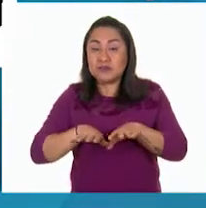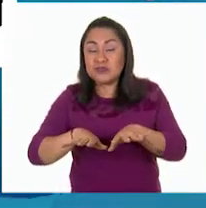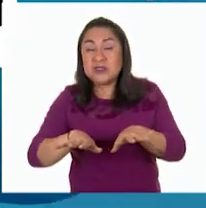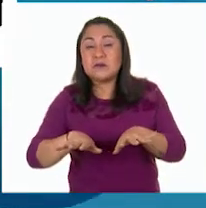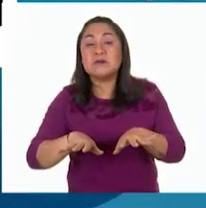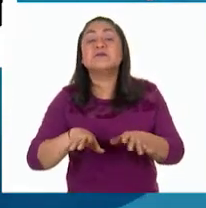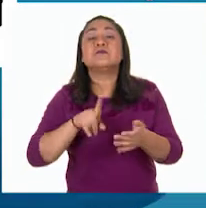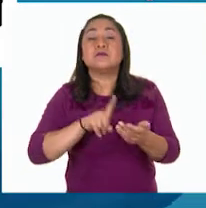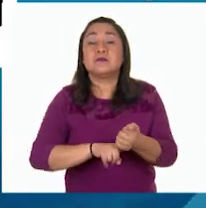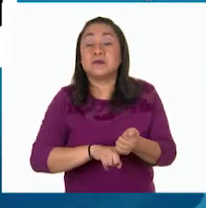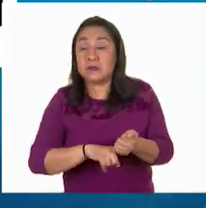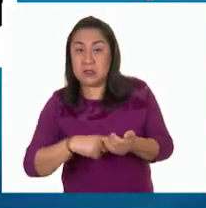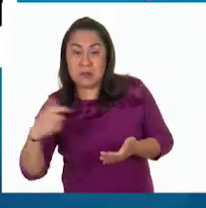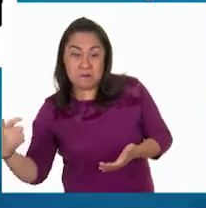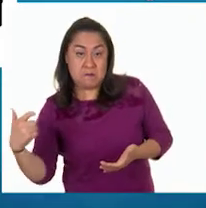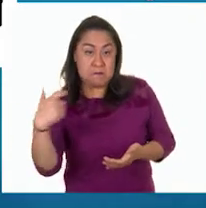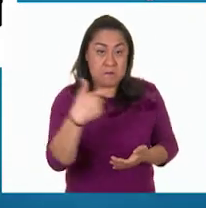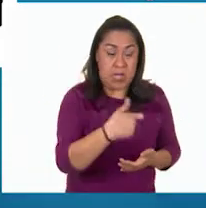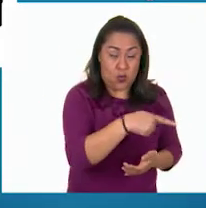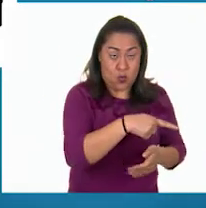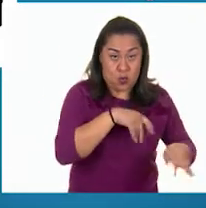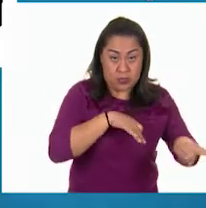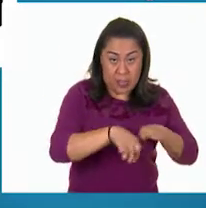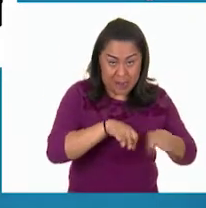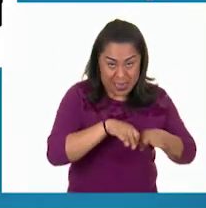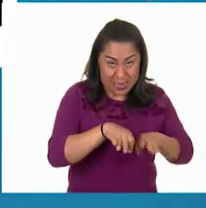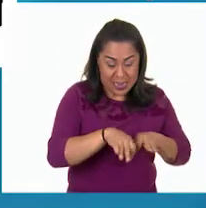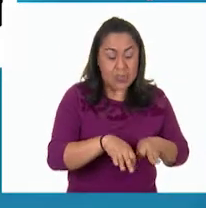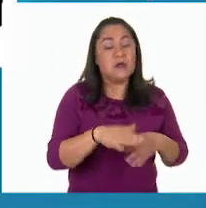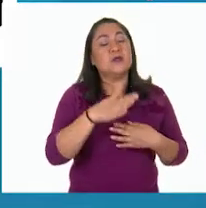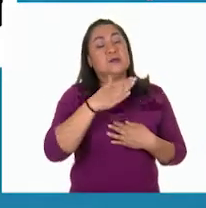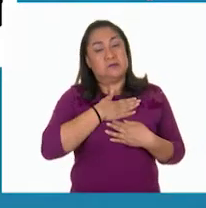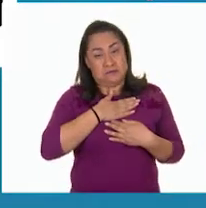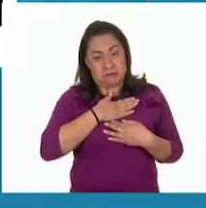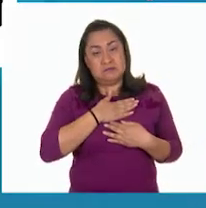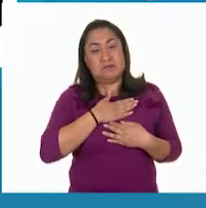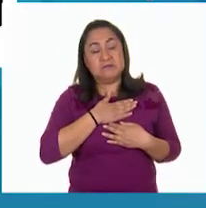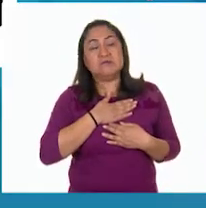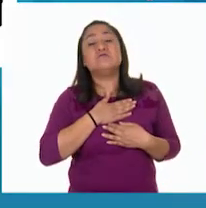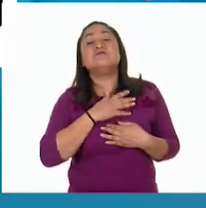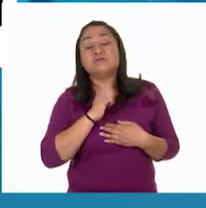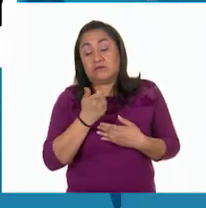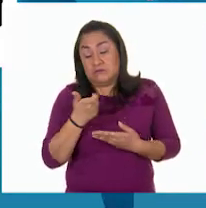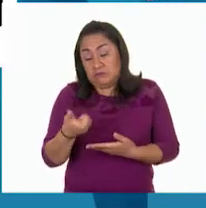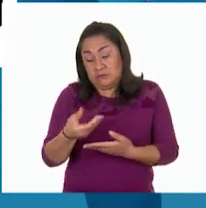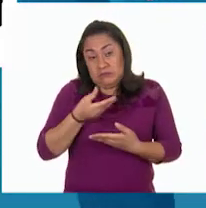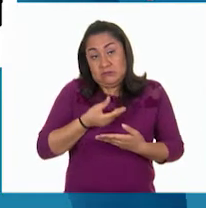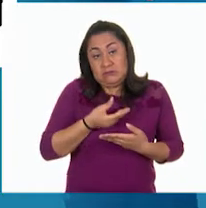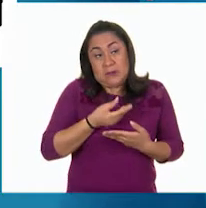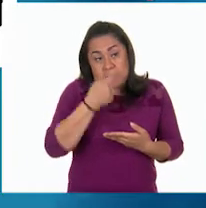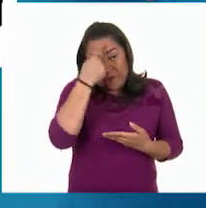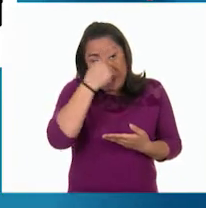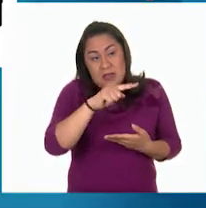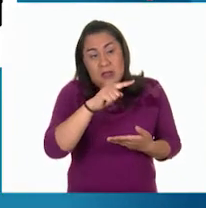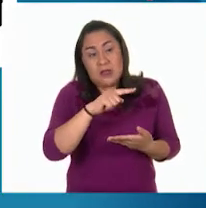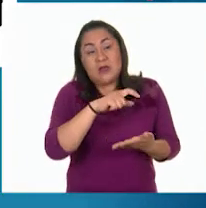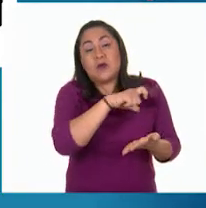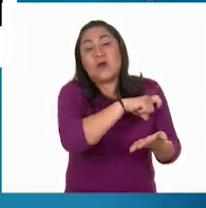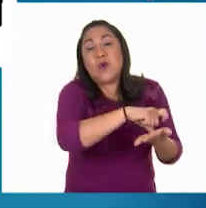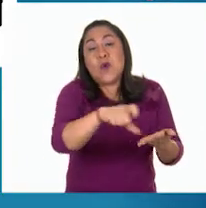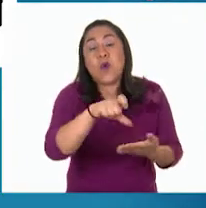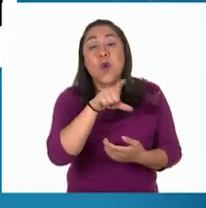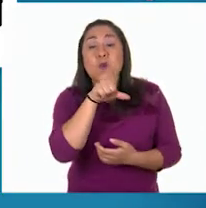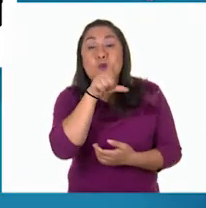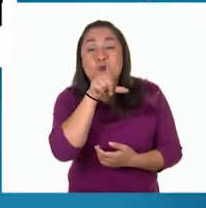el que te paga por tu trabajo. Tú, la persona que comercia con él. Y en el caso de la compra del